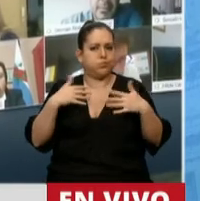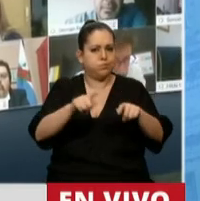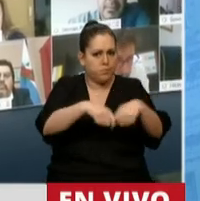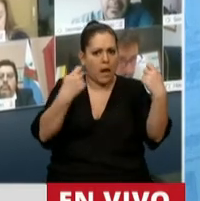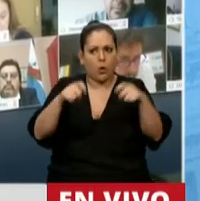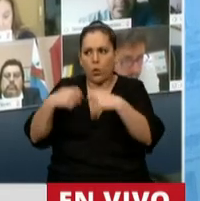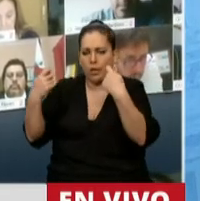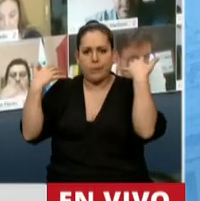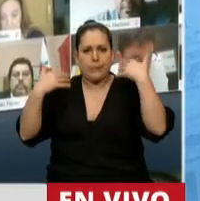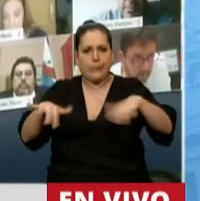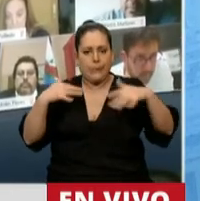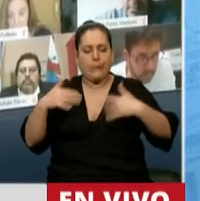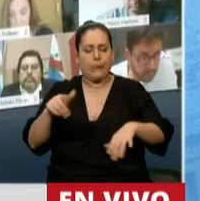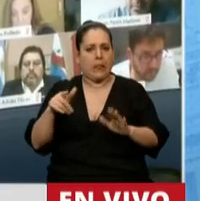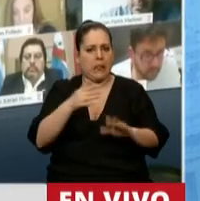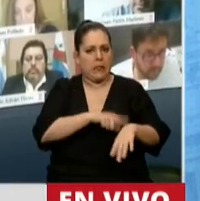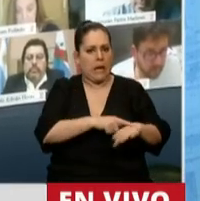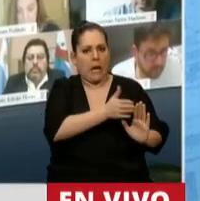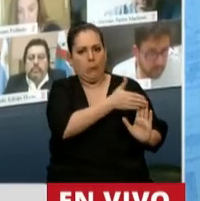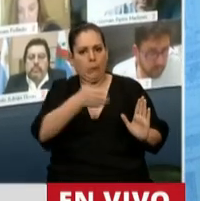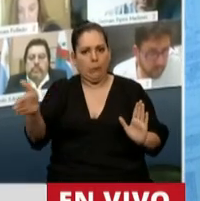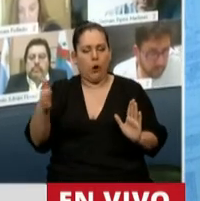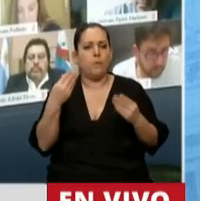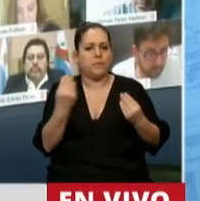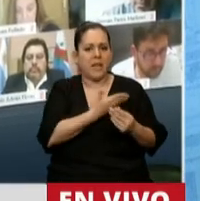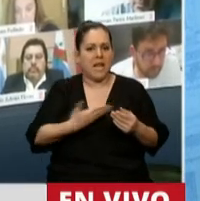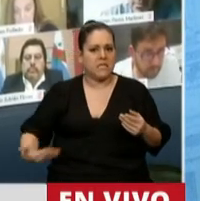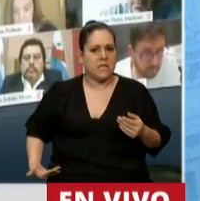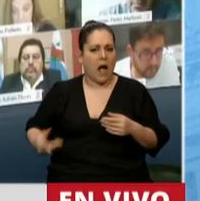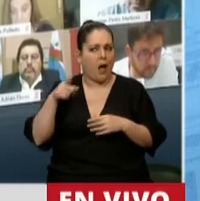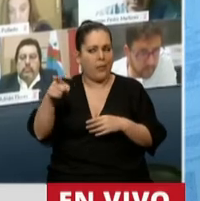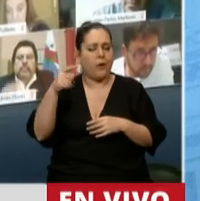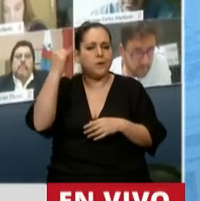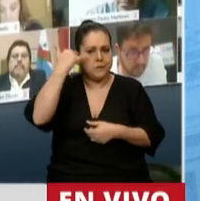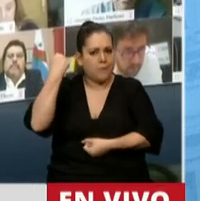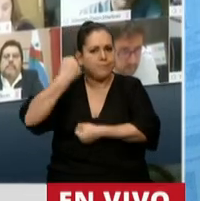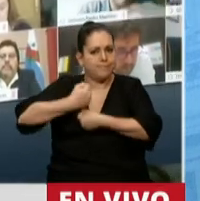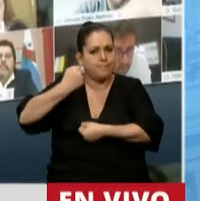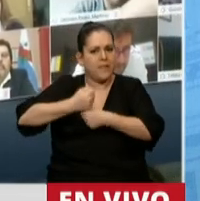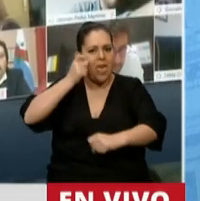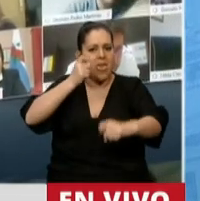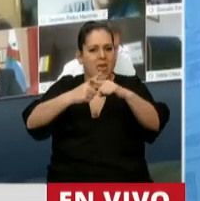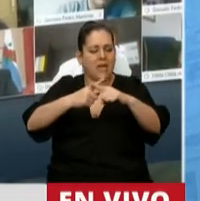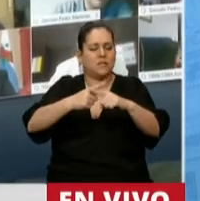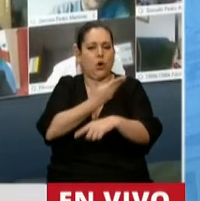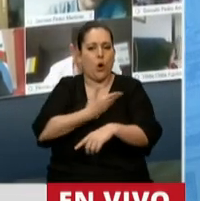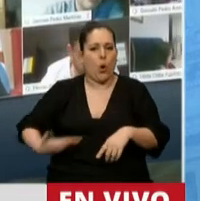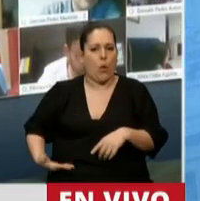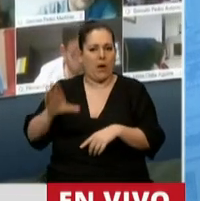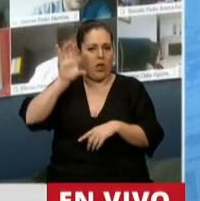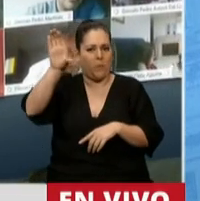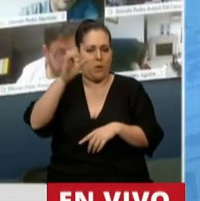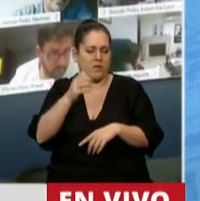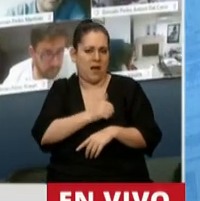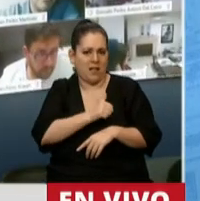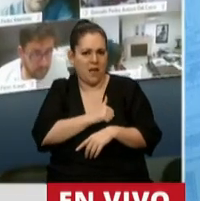en este tiempo y con el que el Estado de la provincia vino trabajándolo con la ex gobernadora Lucía Corpazzi y que